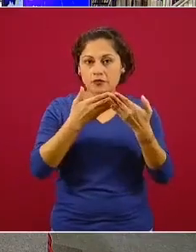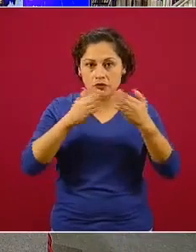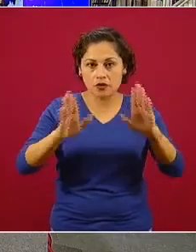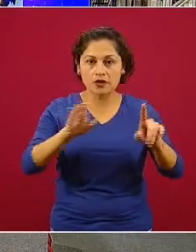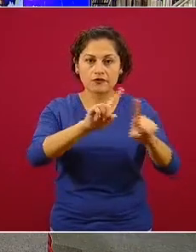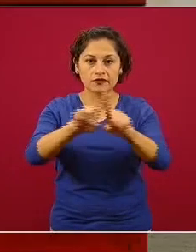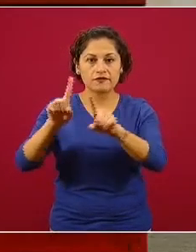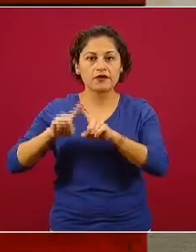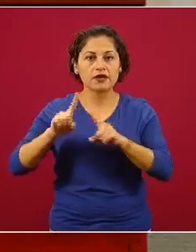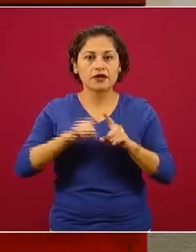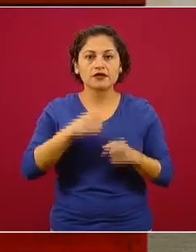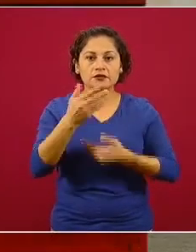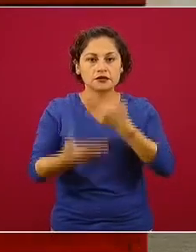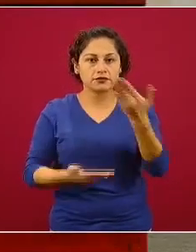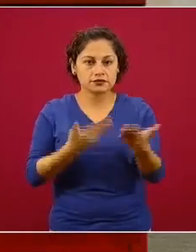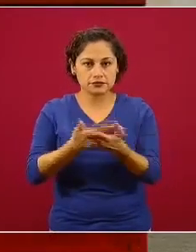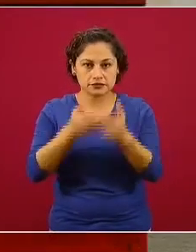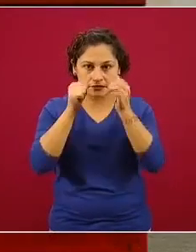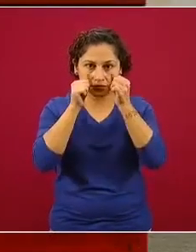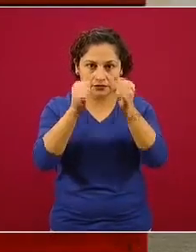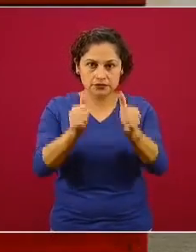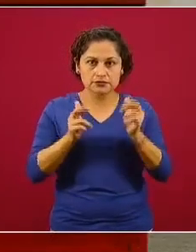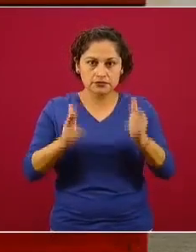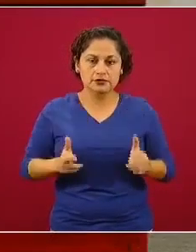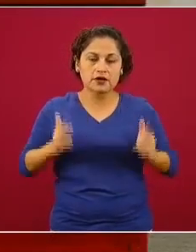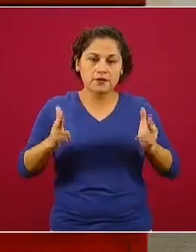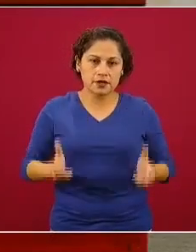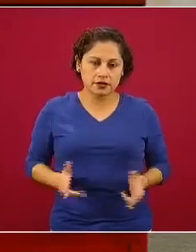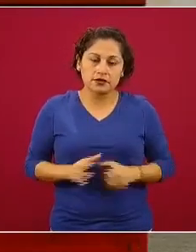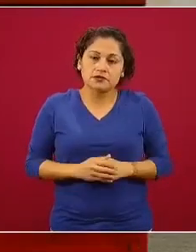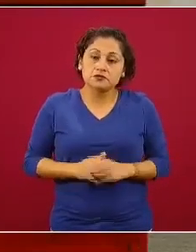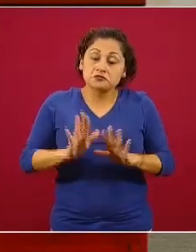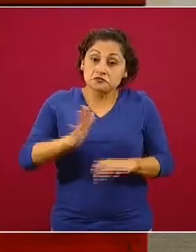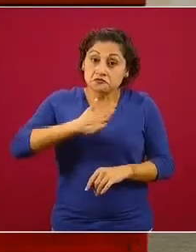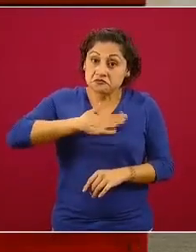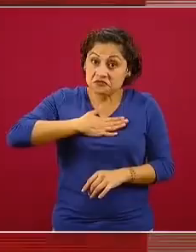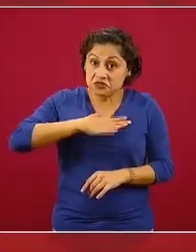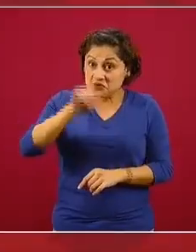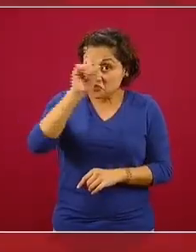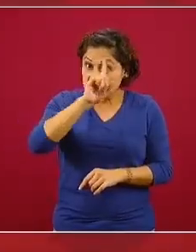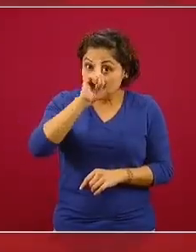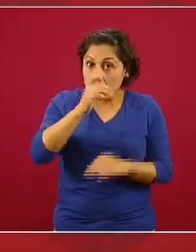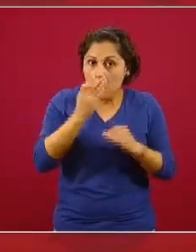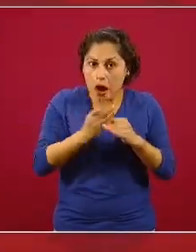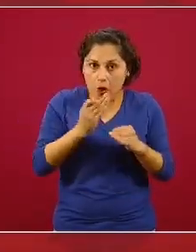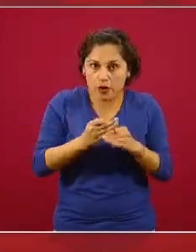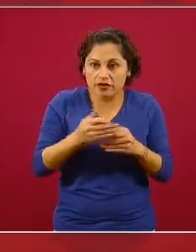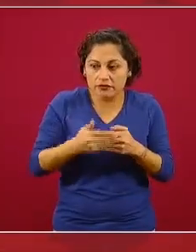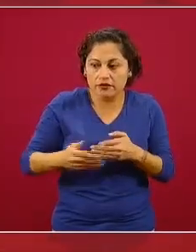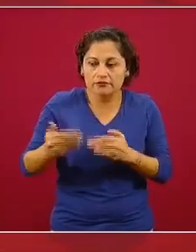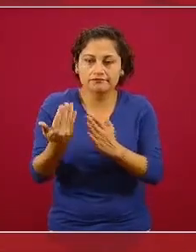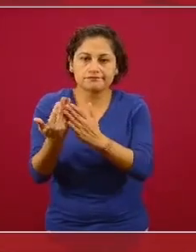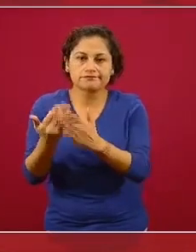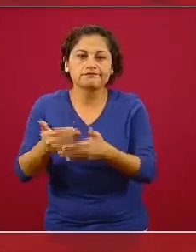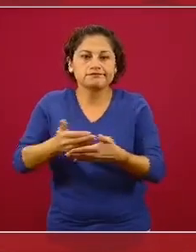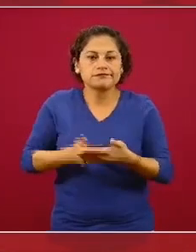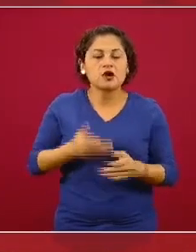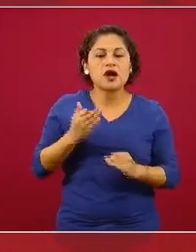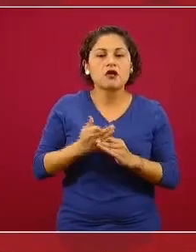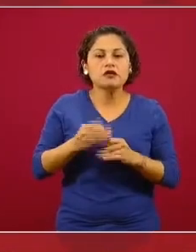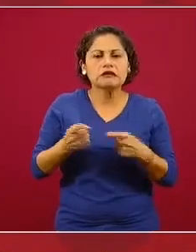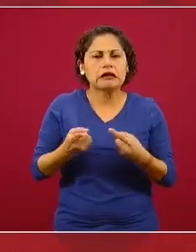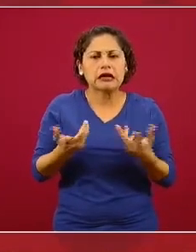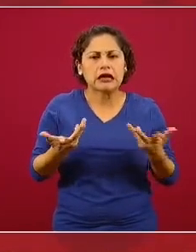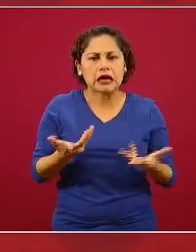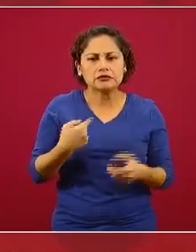servicios de rehabilitación. Ahora, ¿qué recomiendo durante lo que nos falta de la Jornada Nacional de Sana Distancia? Utilizar las recomendaciones que, sin